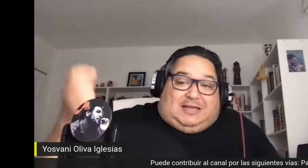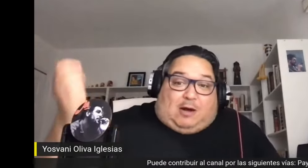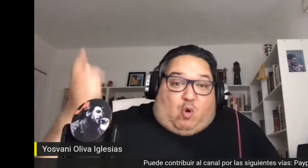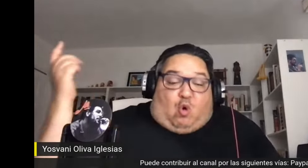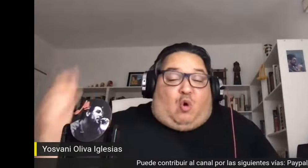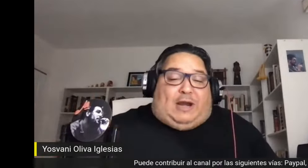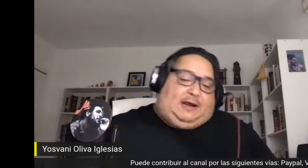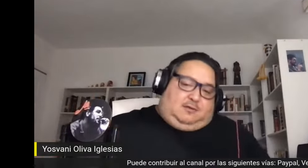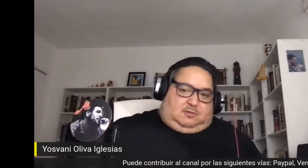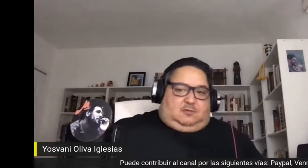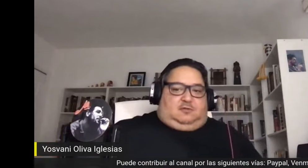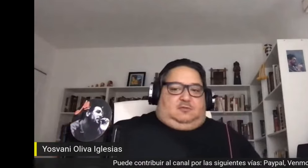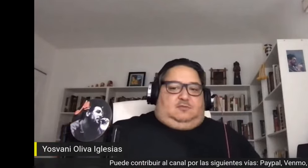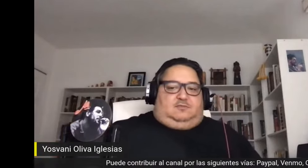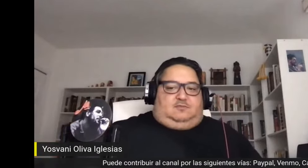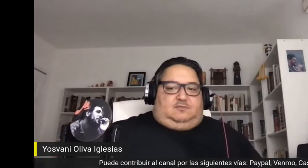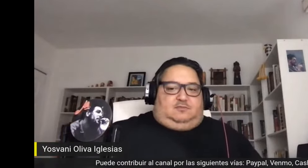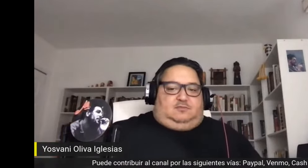dio la vida cojones